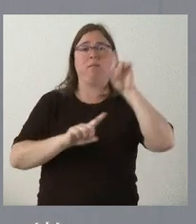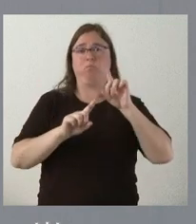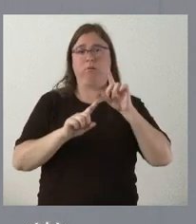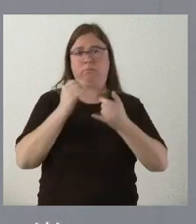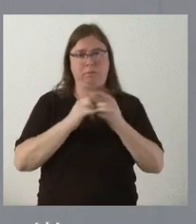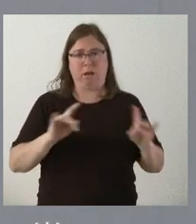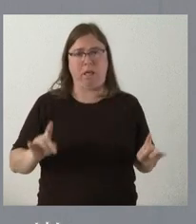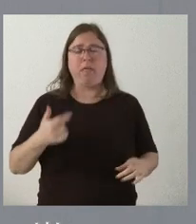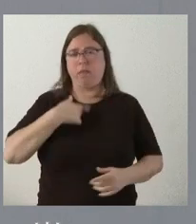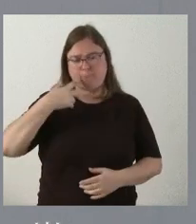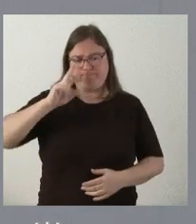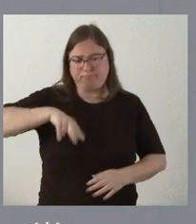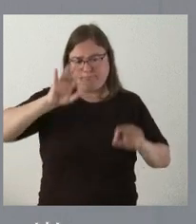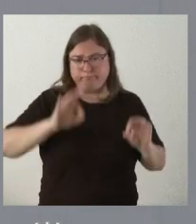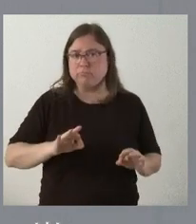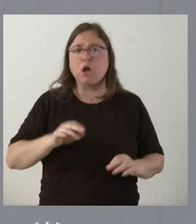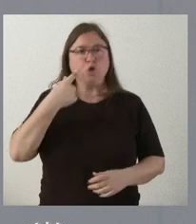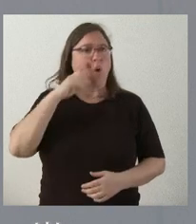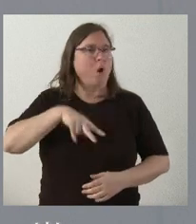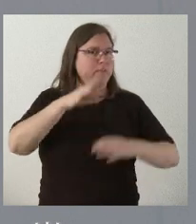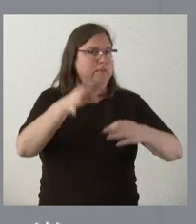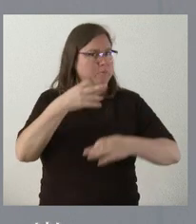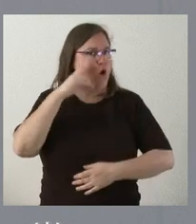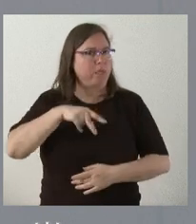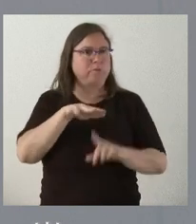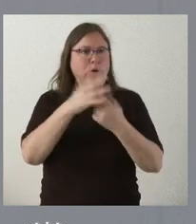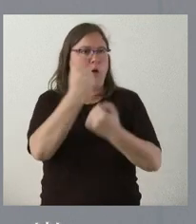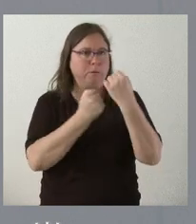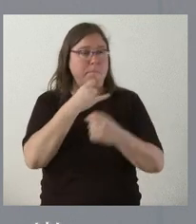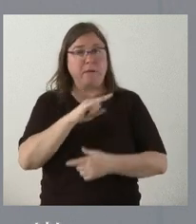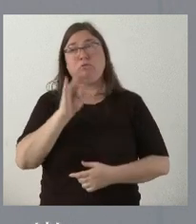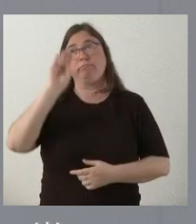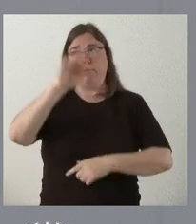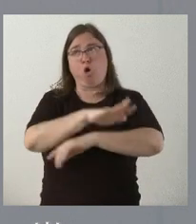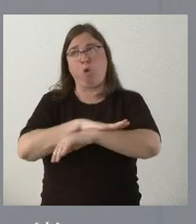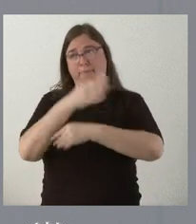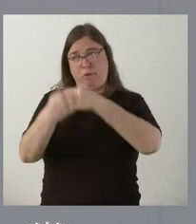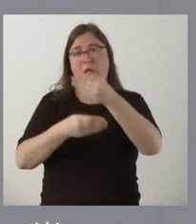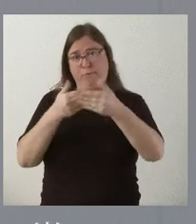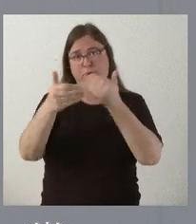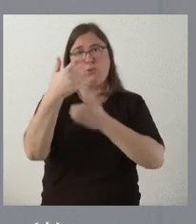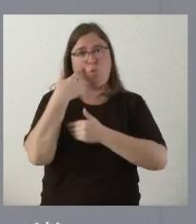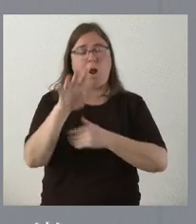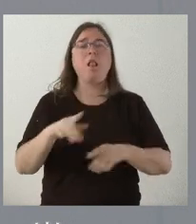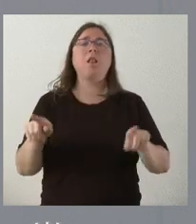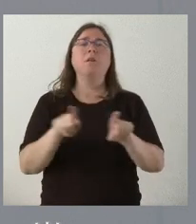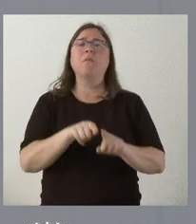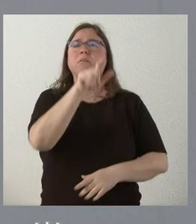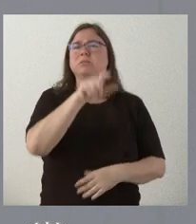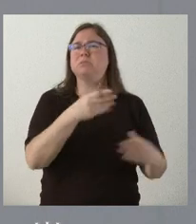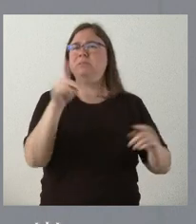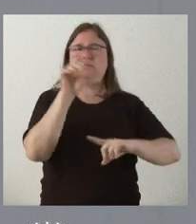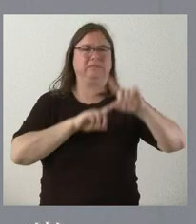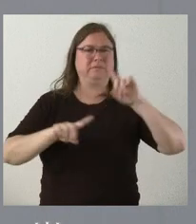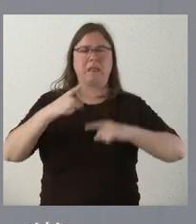Habría que reconocer con más frecuencia, nosotros lo hacemos siempre y llamo al Gobierno para que también lo haga en el futuro, de que hay muchas personas que tienen